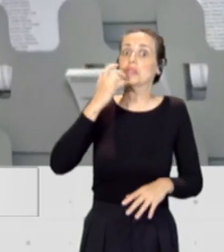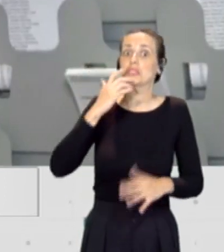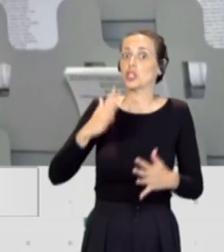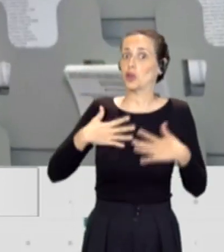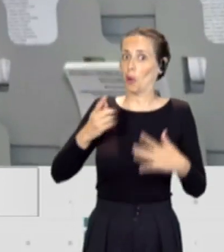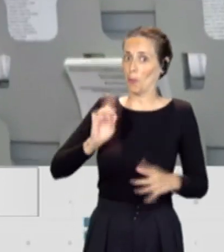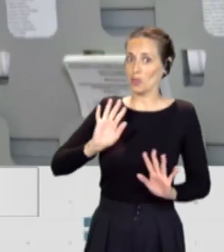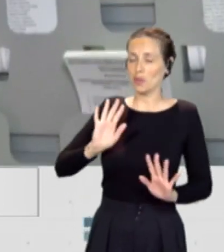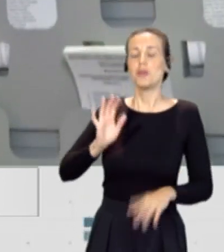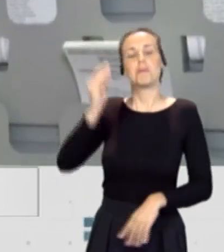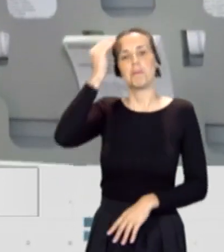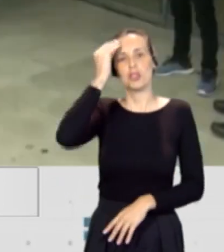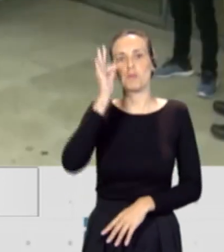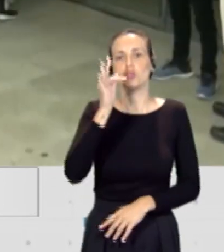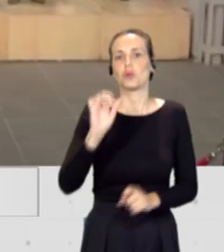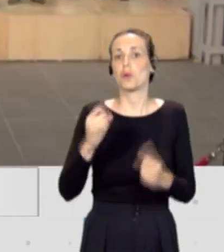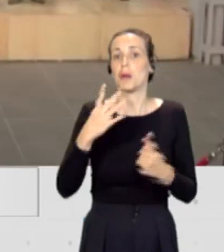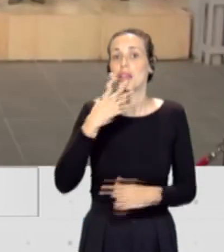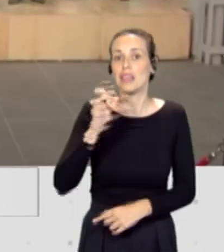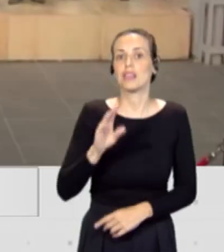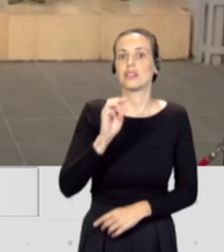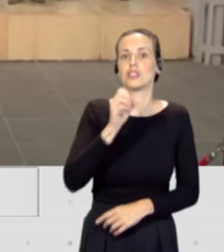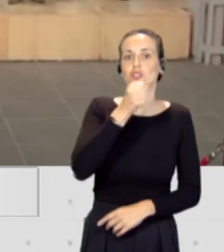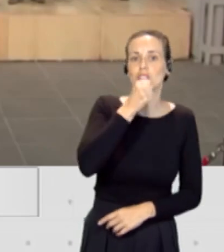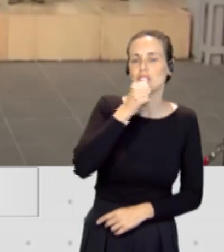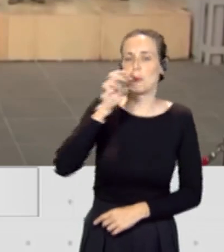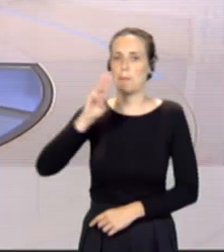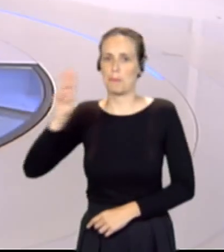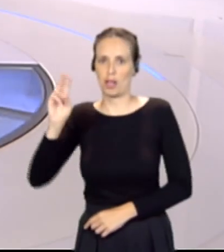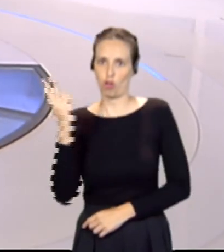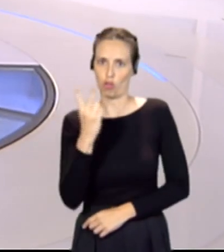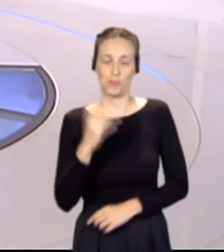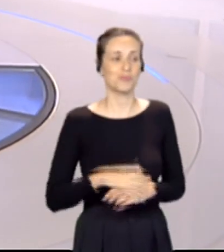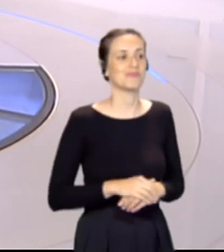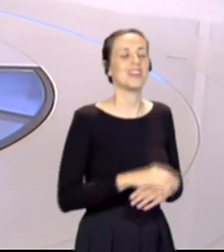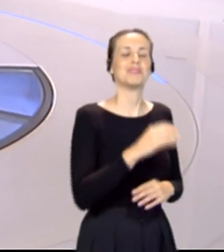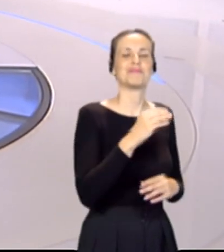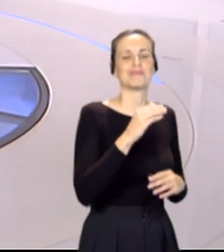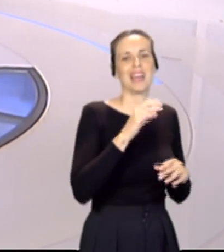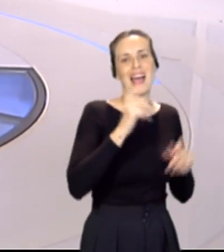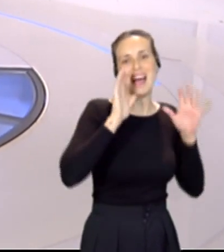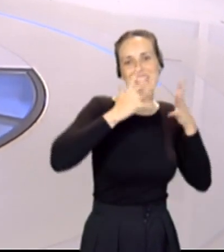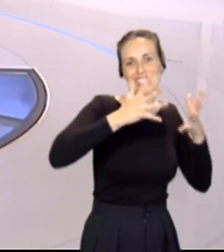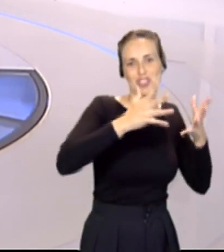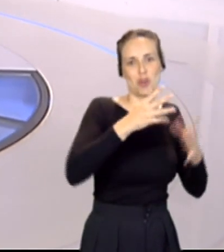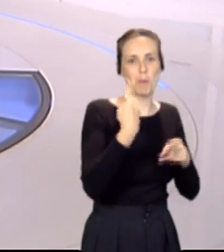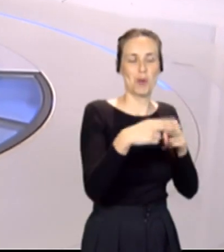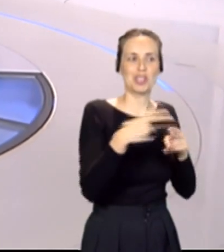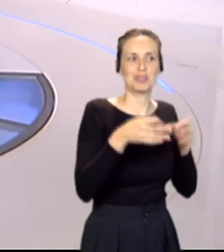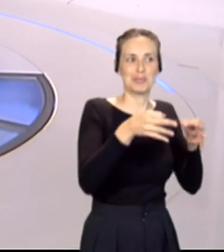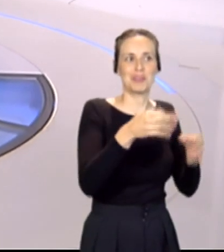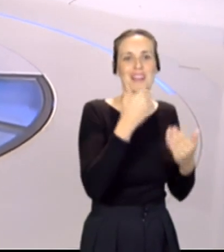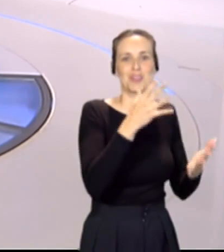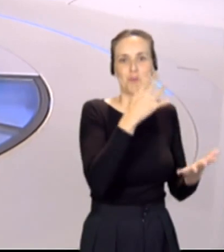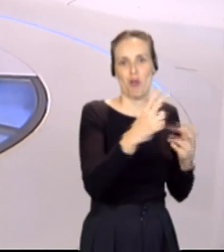beneficiar mucho más al Partido Socialista y al Partido Popular. Pues Isaac Hernández, asesor político, como siempre, gracias por tu análisis aquí en nuestro programa. Muy buenos